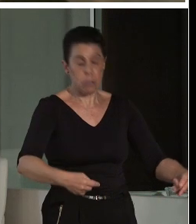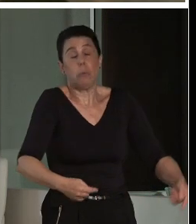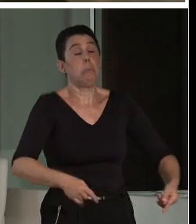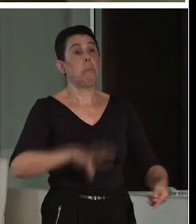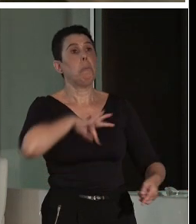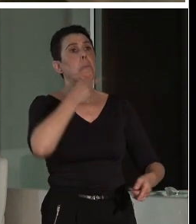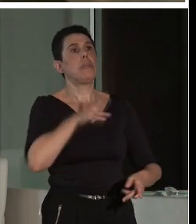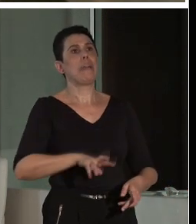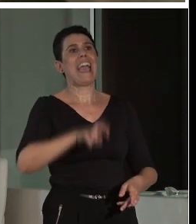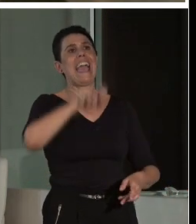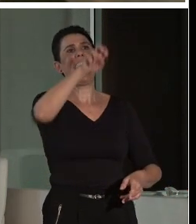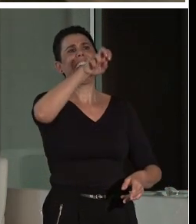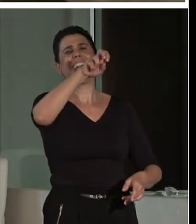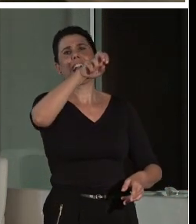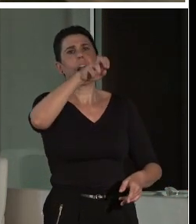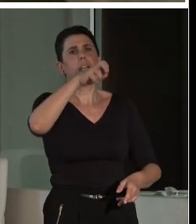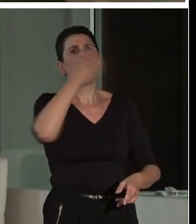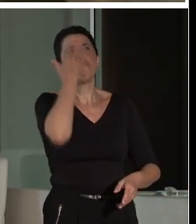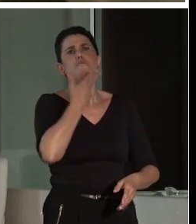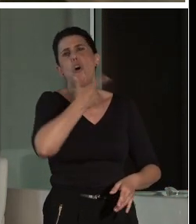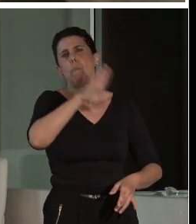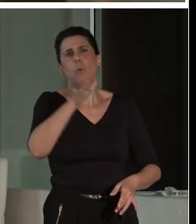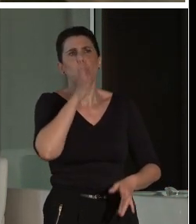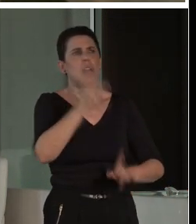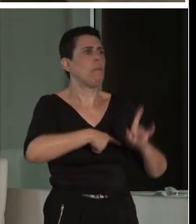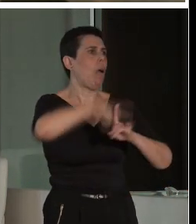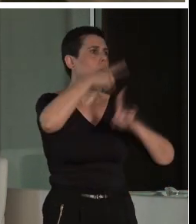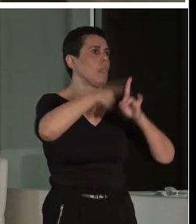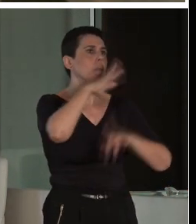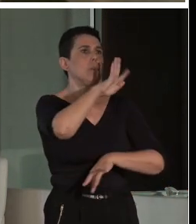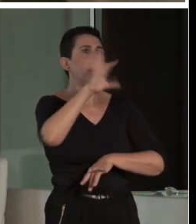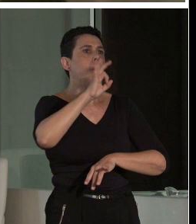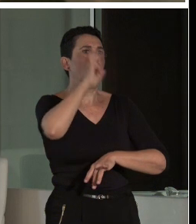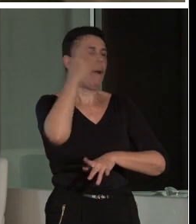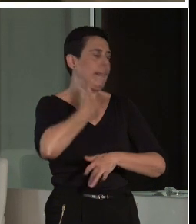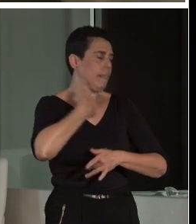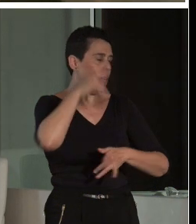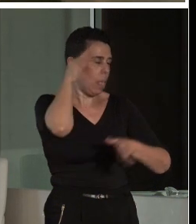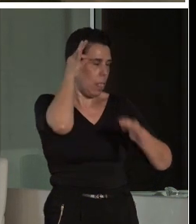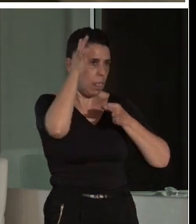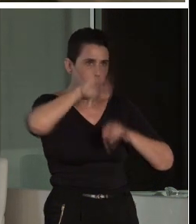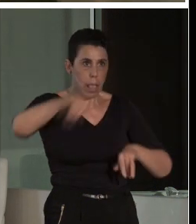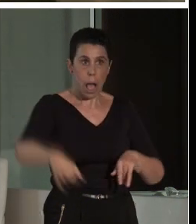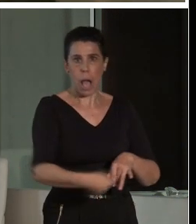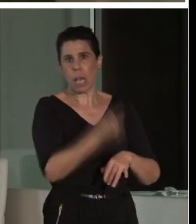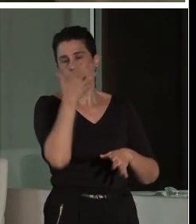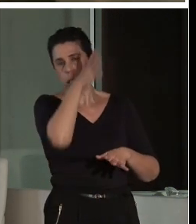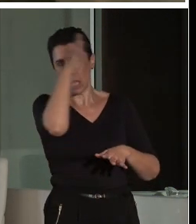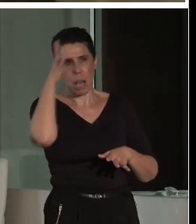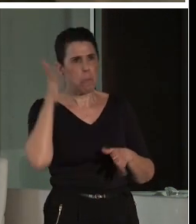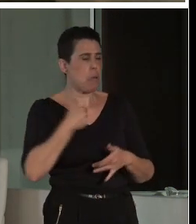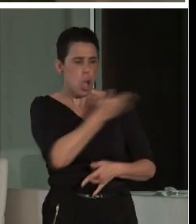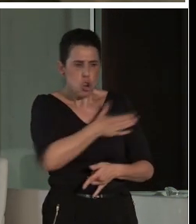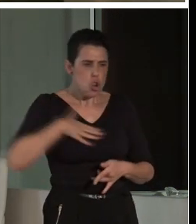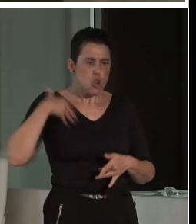escaleras. A lo mejor resulta que estoy a 40 grados y ya me he visitado el teatro y tengo un calor de escándalo y yo no quiero